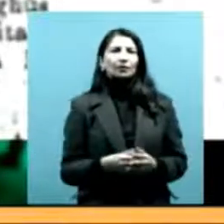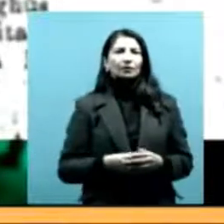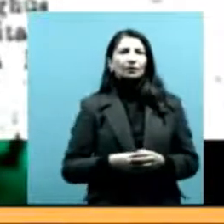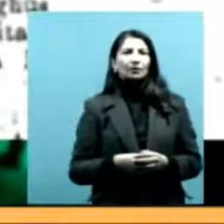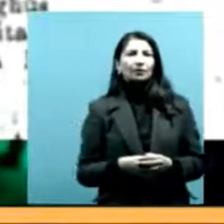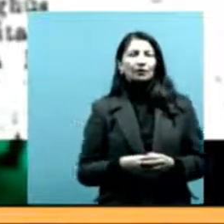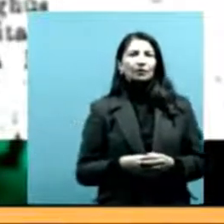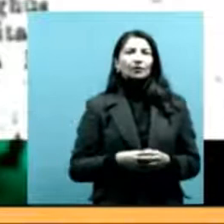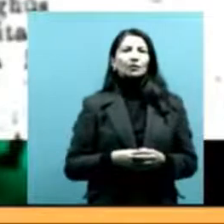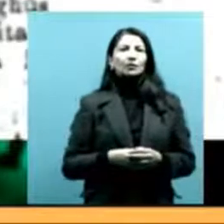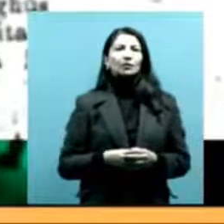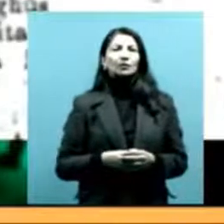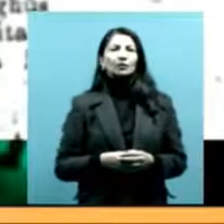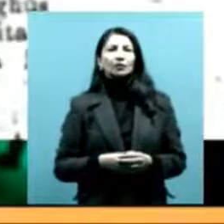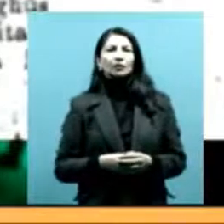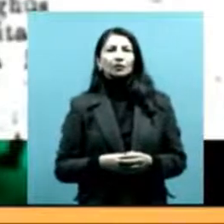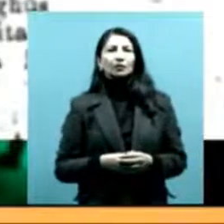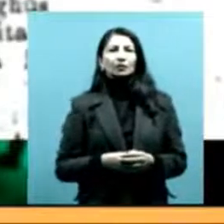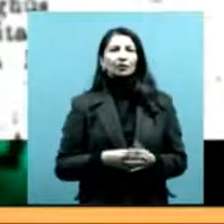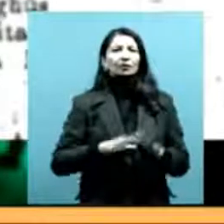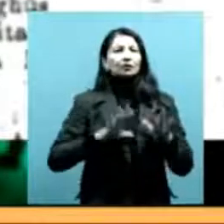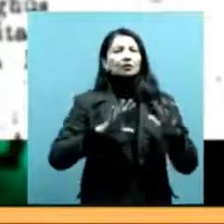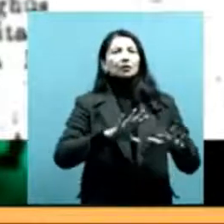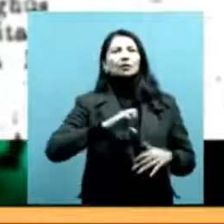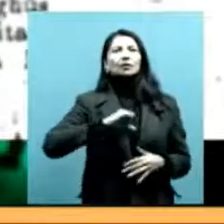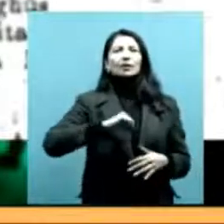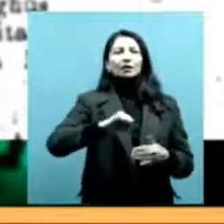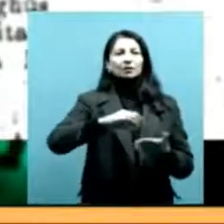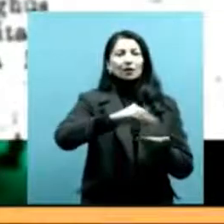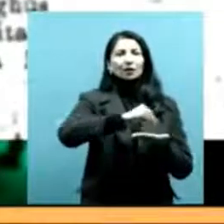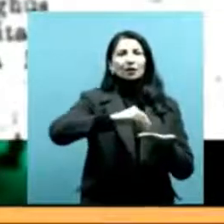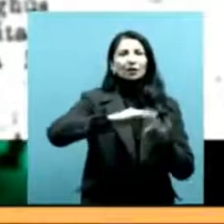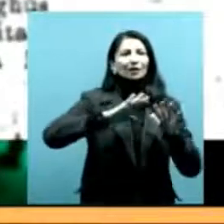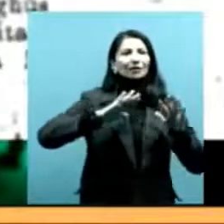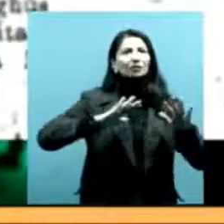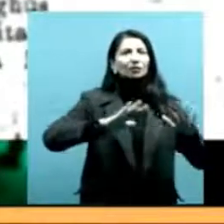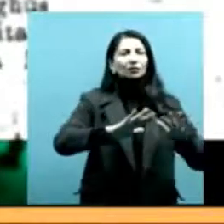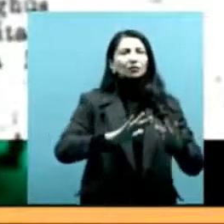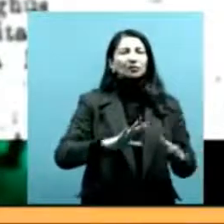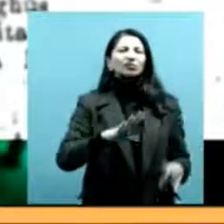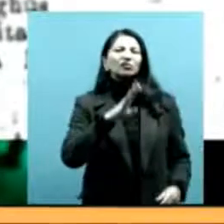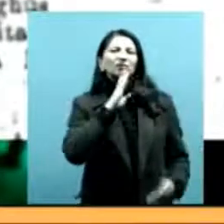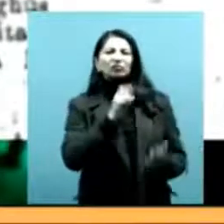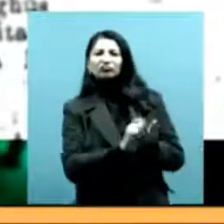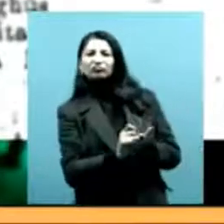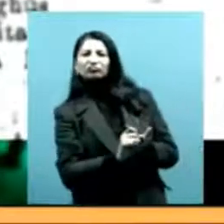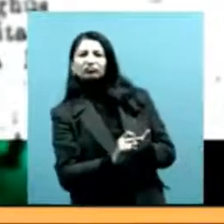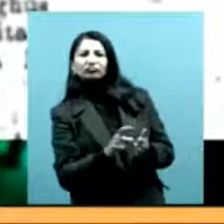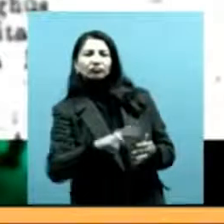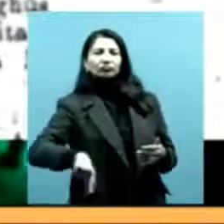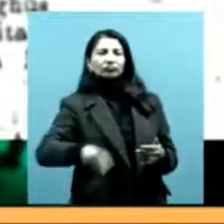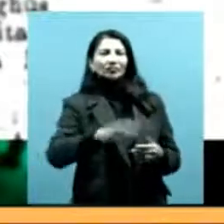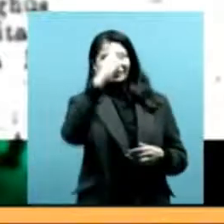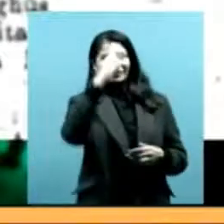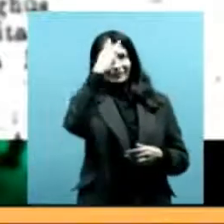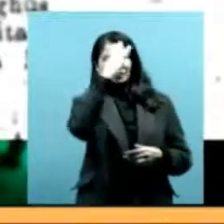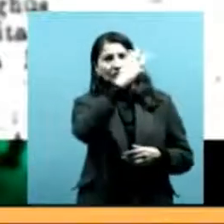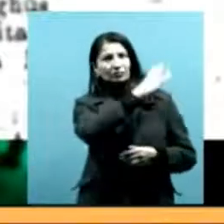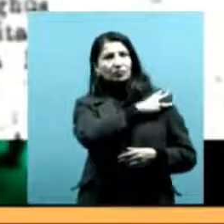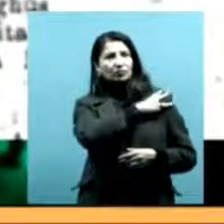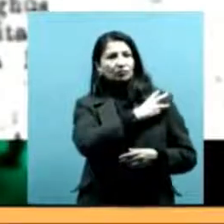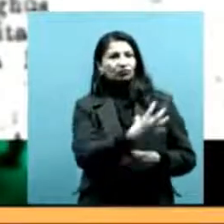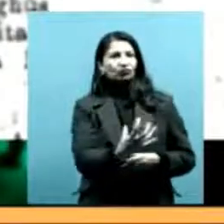con el derecho territorial, con la posesión territorial, por parte de los terratenientes, porque es recién cuando los terratenientes en Patagonia